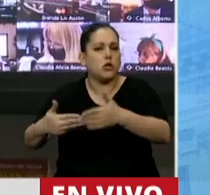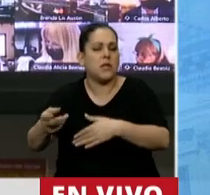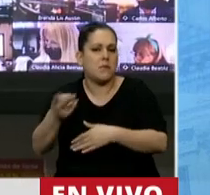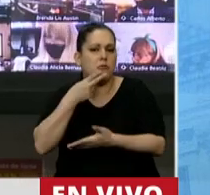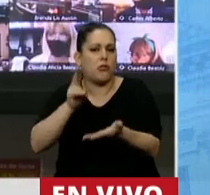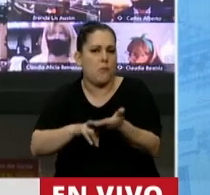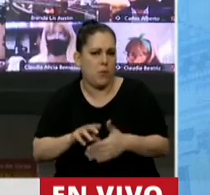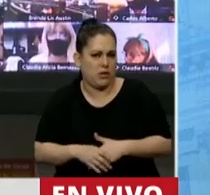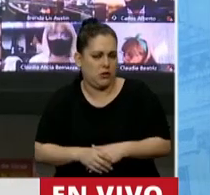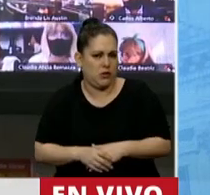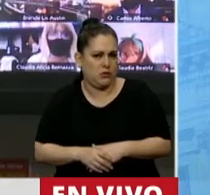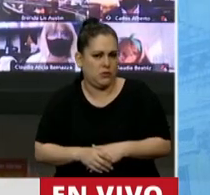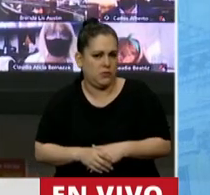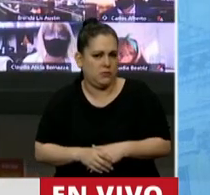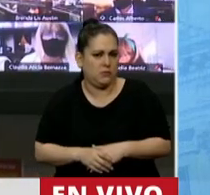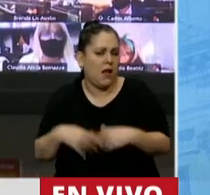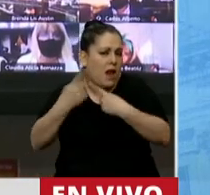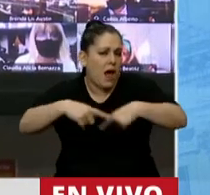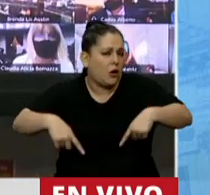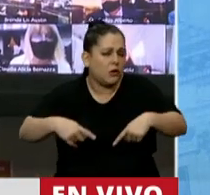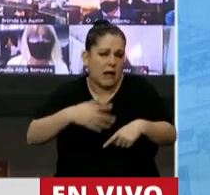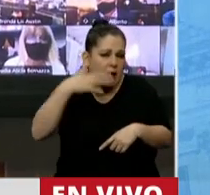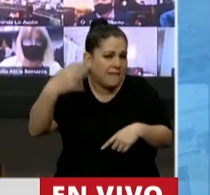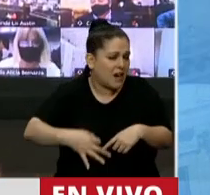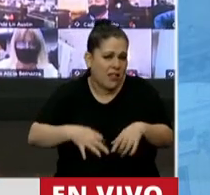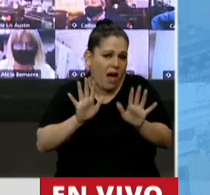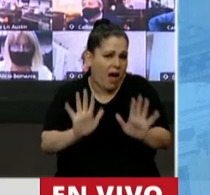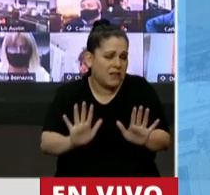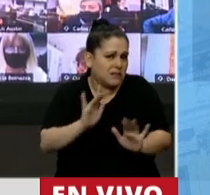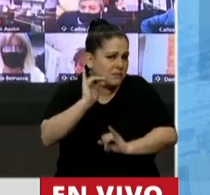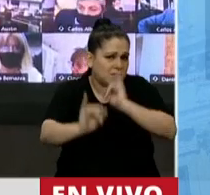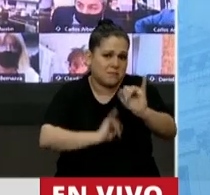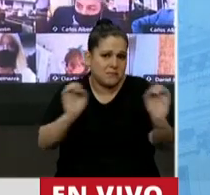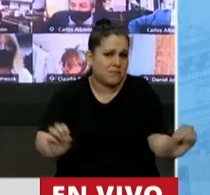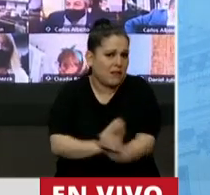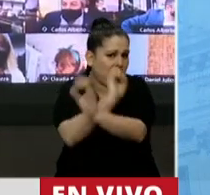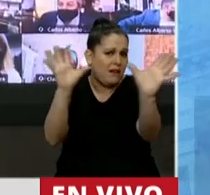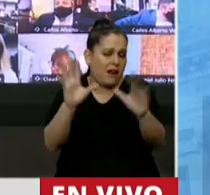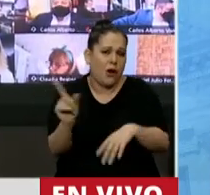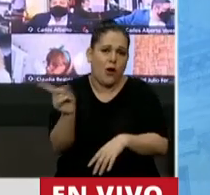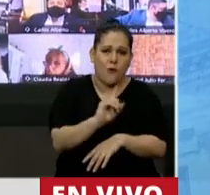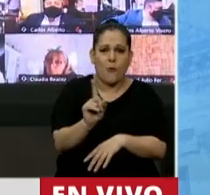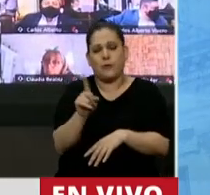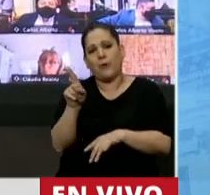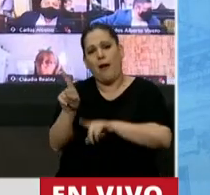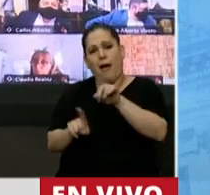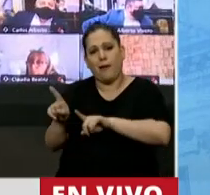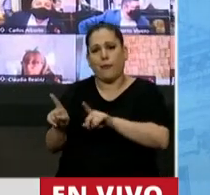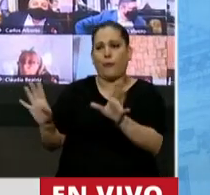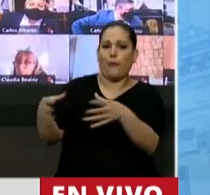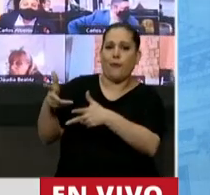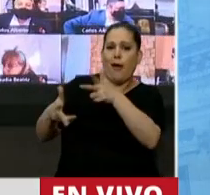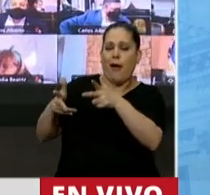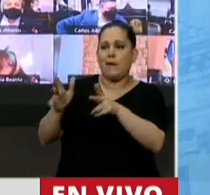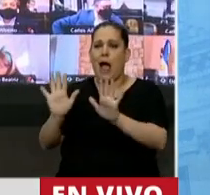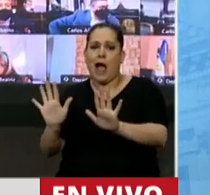Las cosas, señora Presidenta, son tal y como son, y no como las partes aseguran